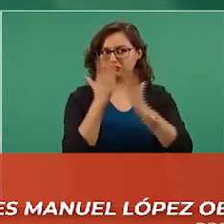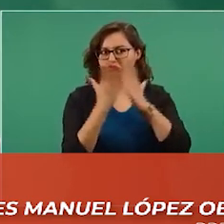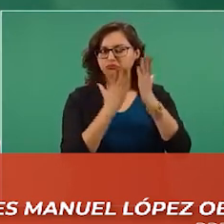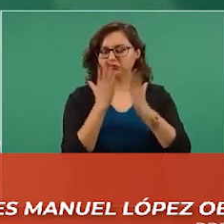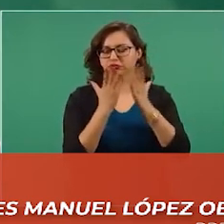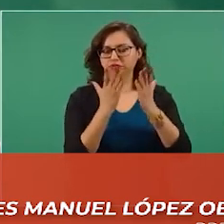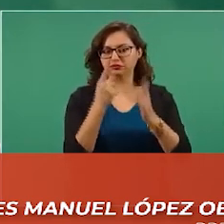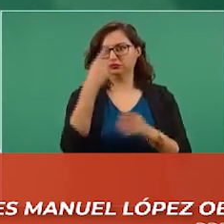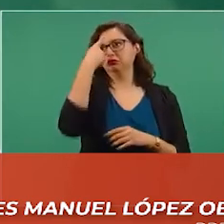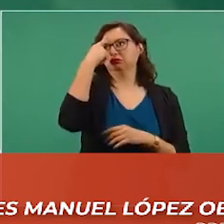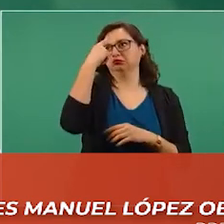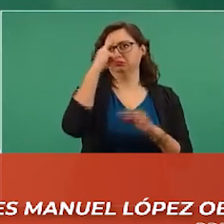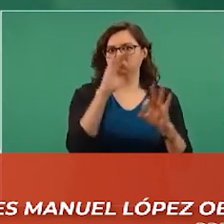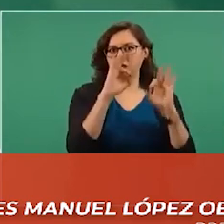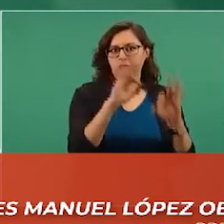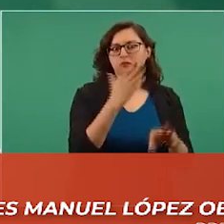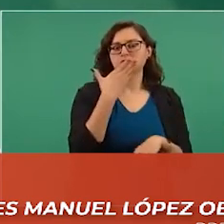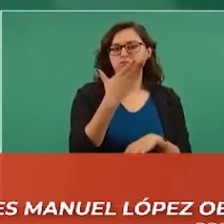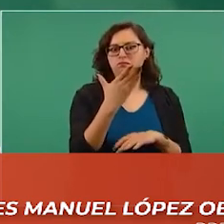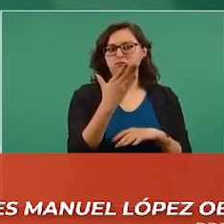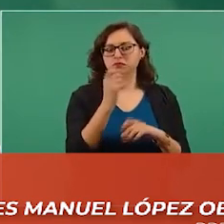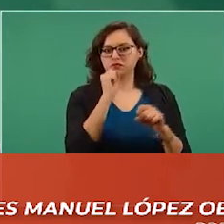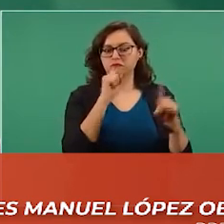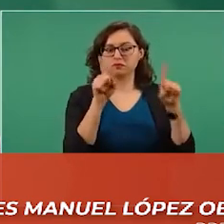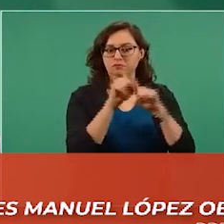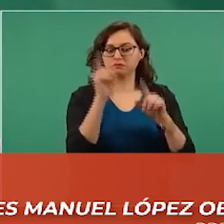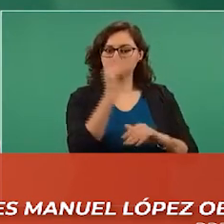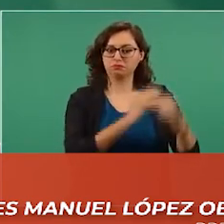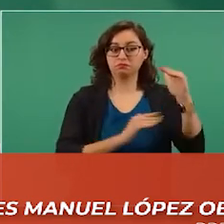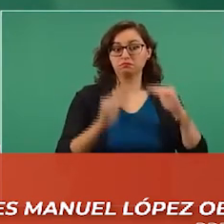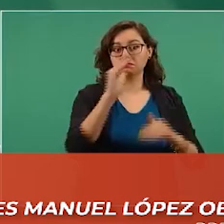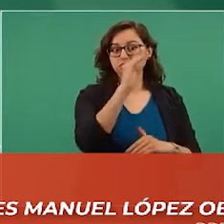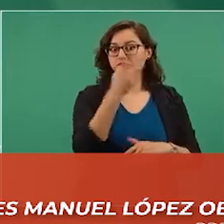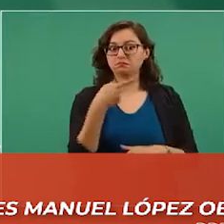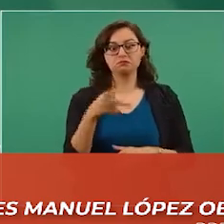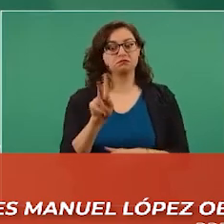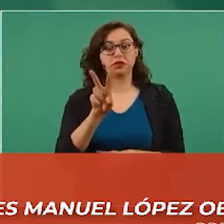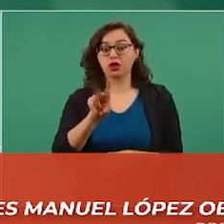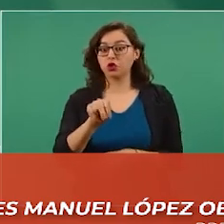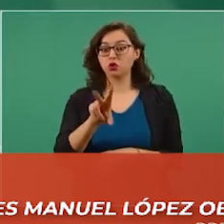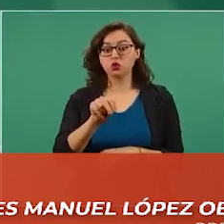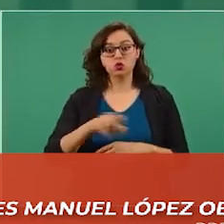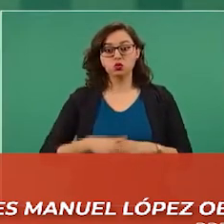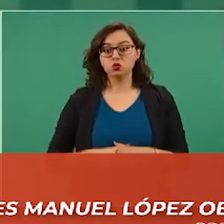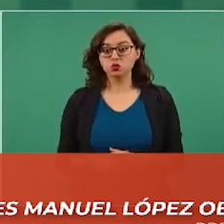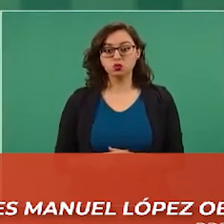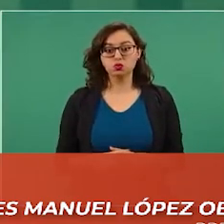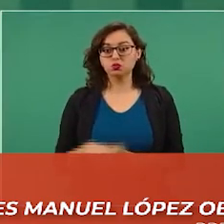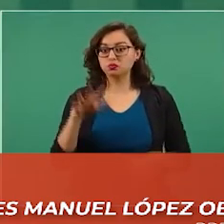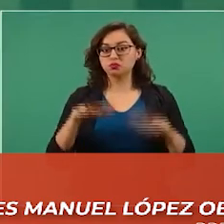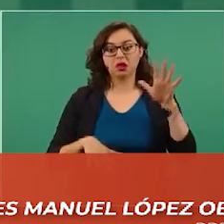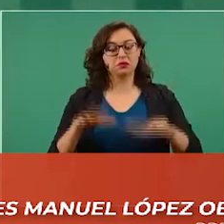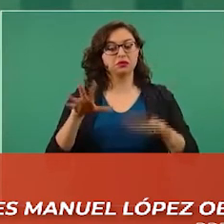conciencia, pues no, necesariamente.